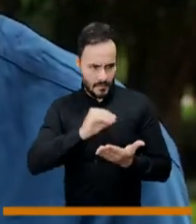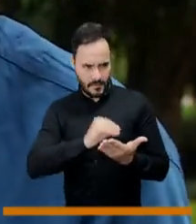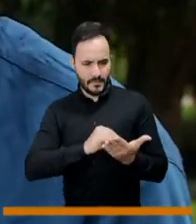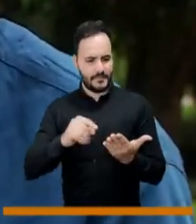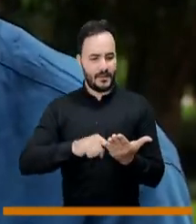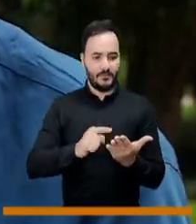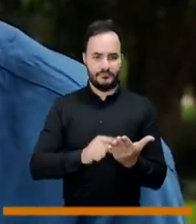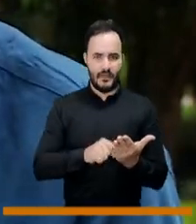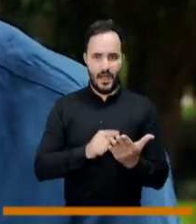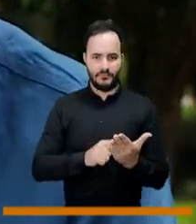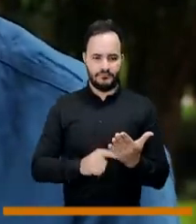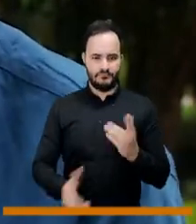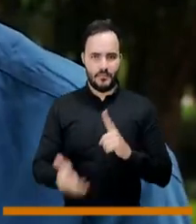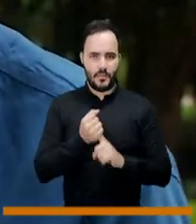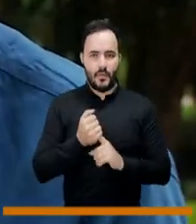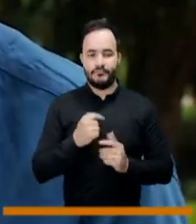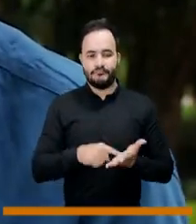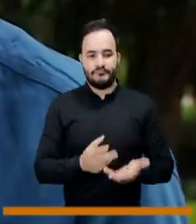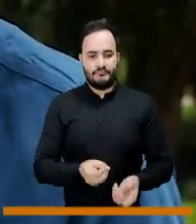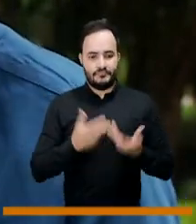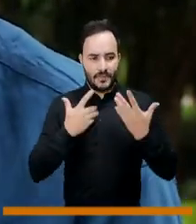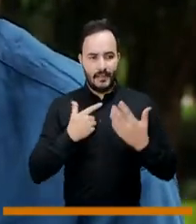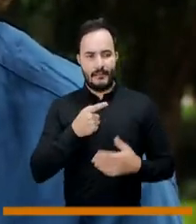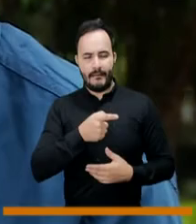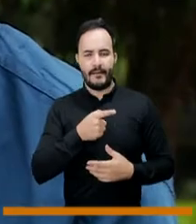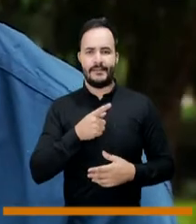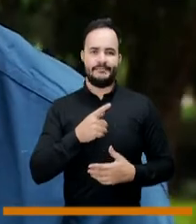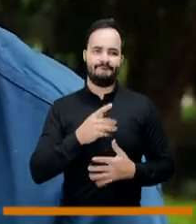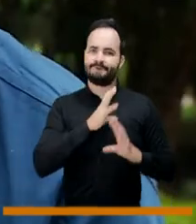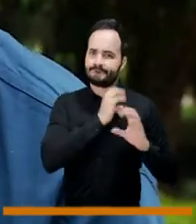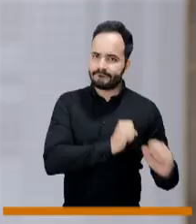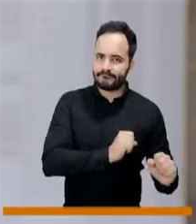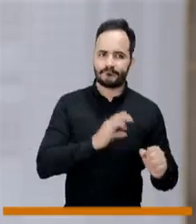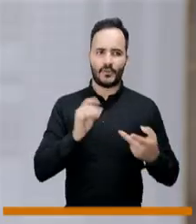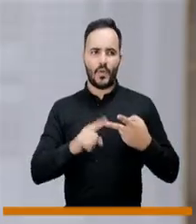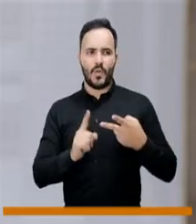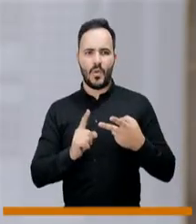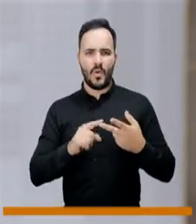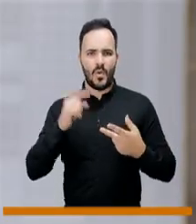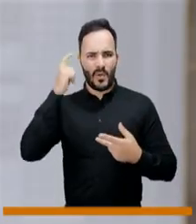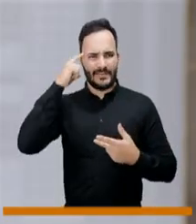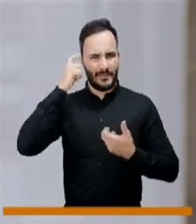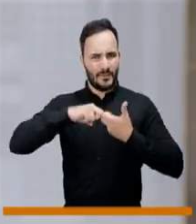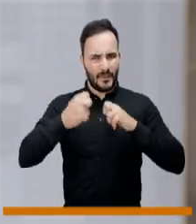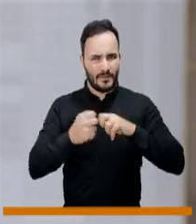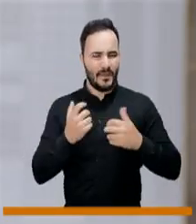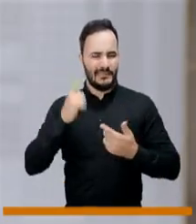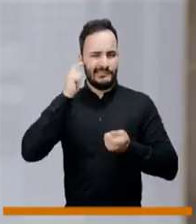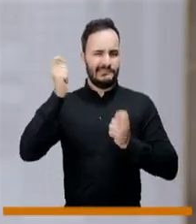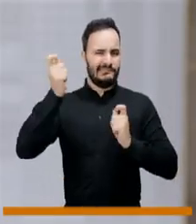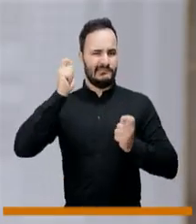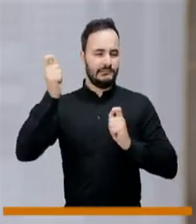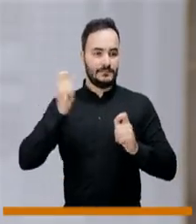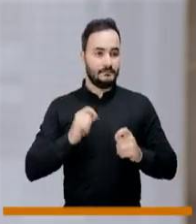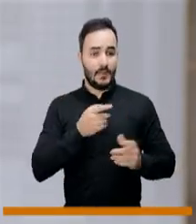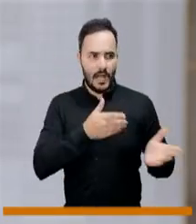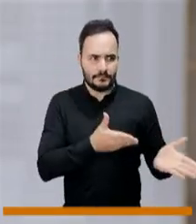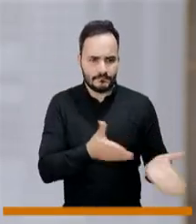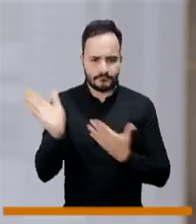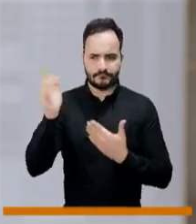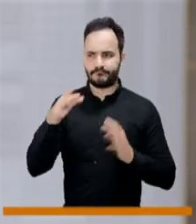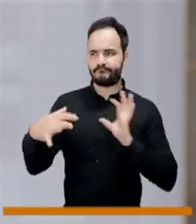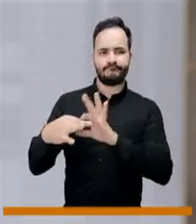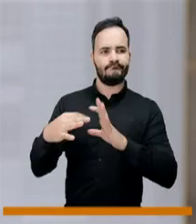algún riesgo, por ejemplo, de consumo, de trastorno, te va a canalizar a la EPS. Cada escuchadero, decíamos, tiene su propia dinámica,